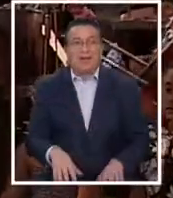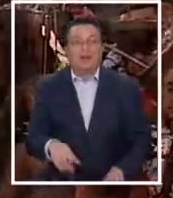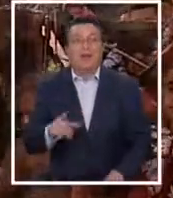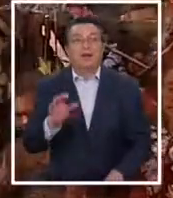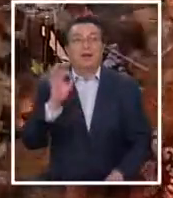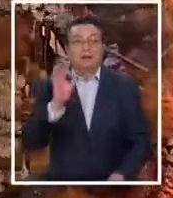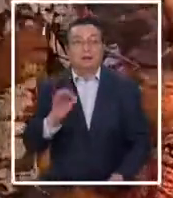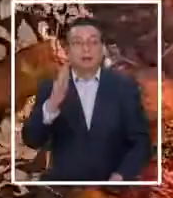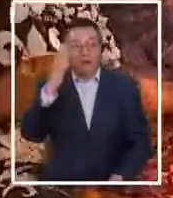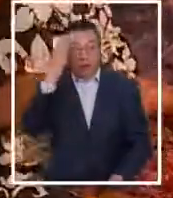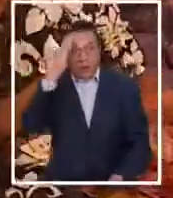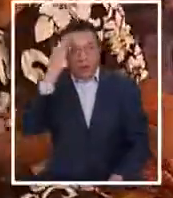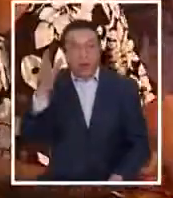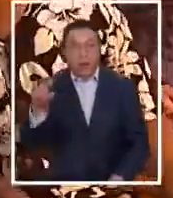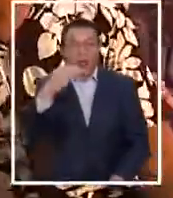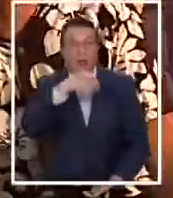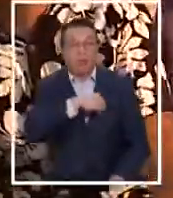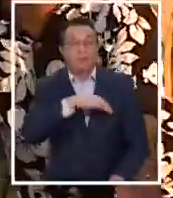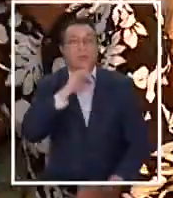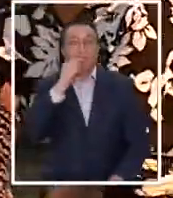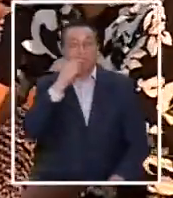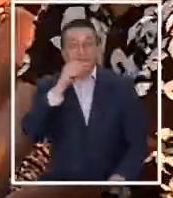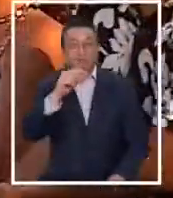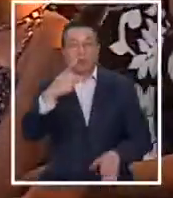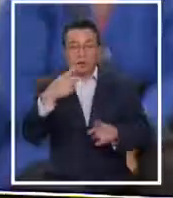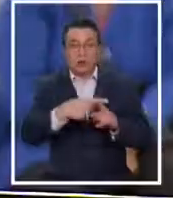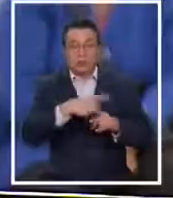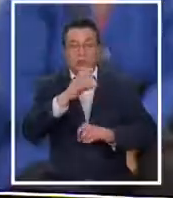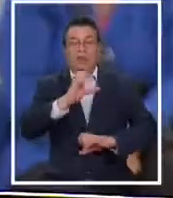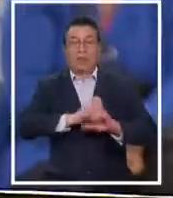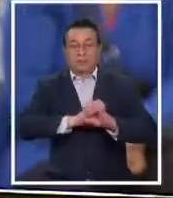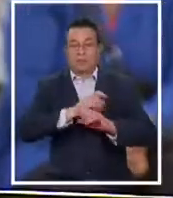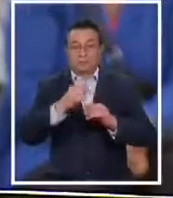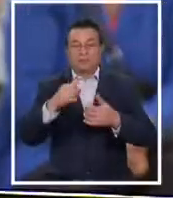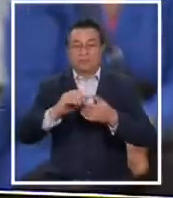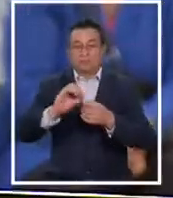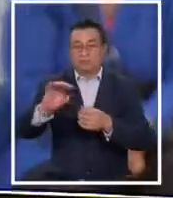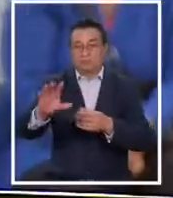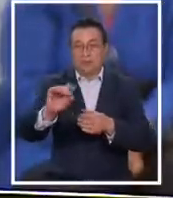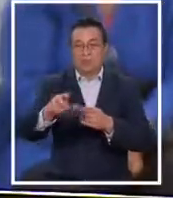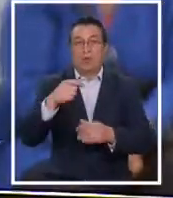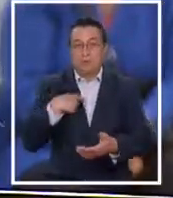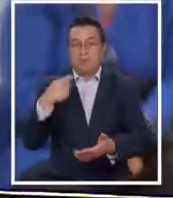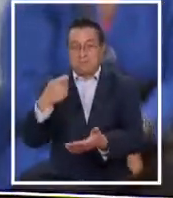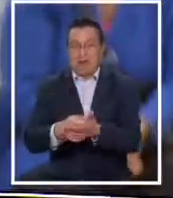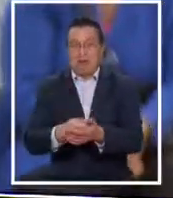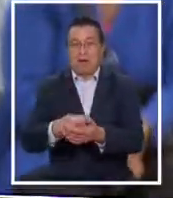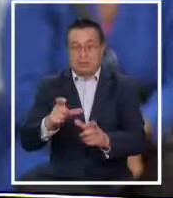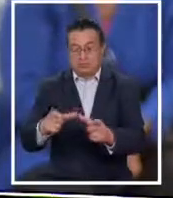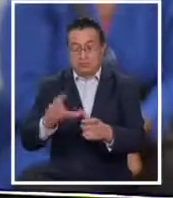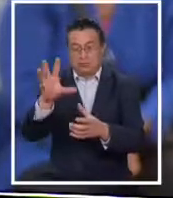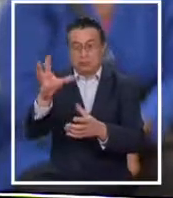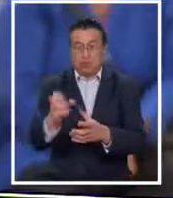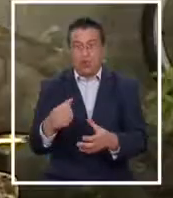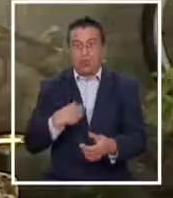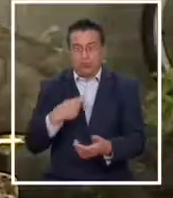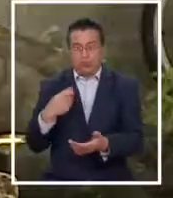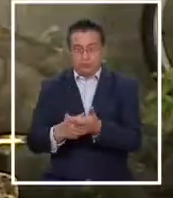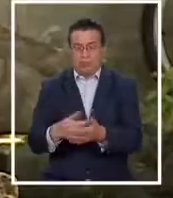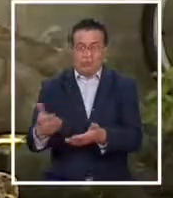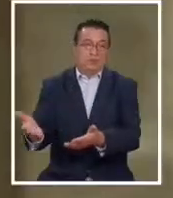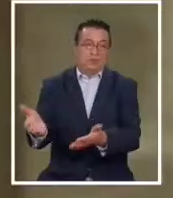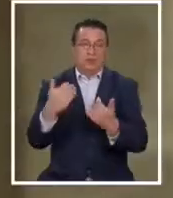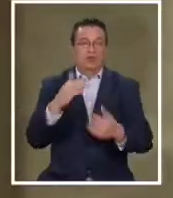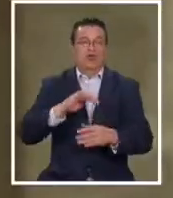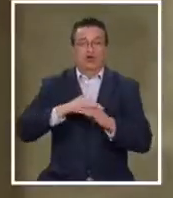mire de qué forma lo atesoró allí. A los pocos meses el empresario le escribió. Le ofreció financiar un CD, grabarlo en Seattle. Y que todo